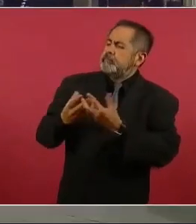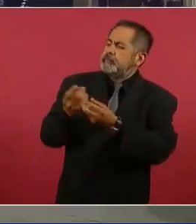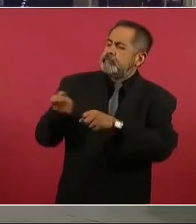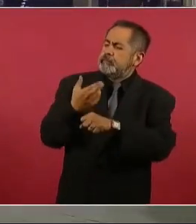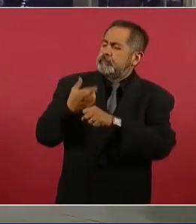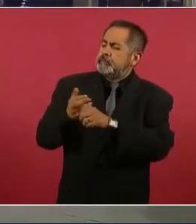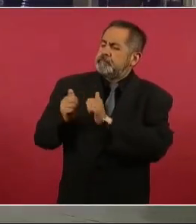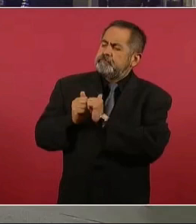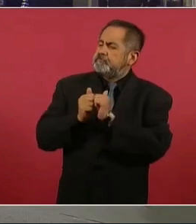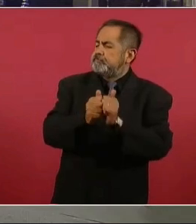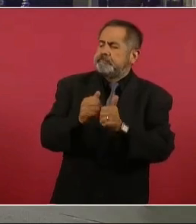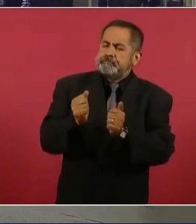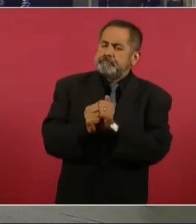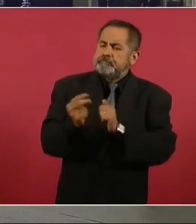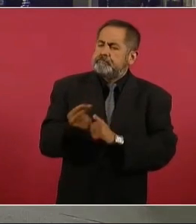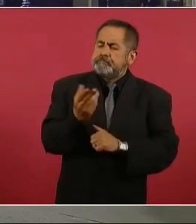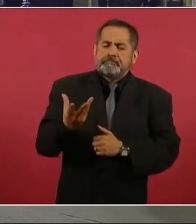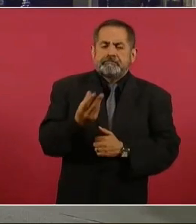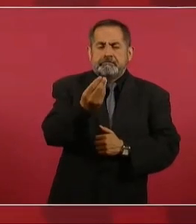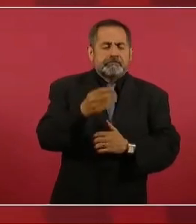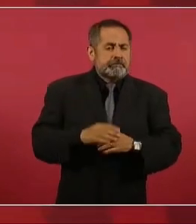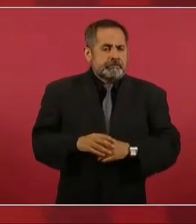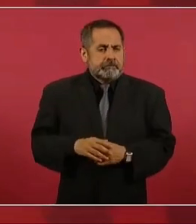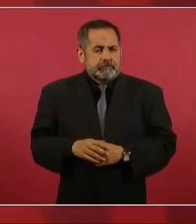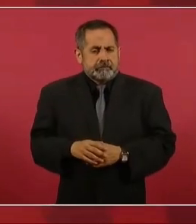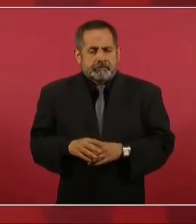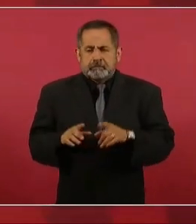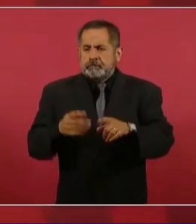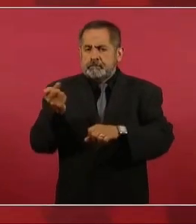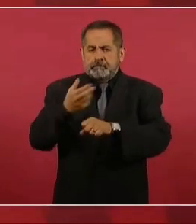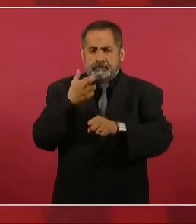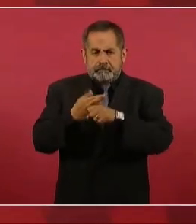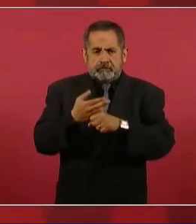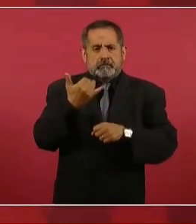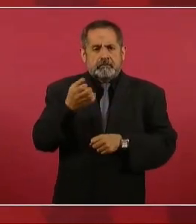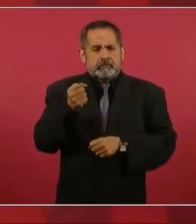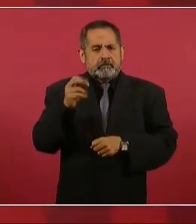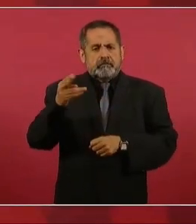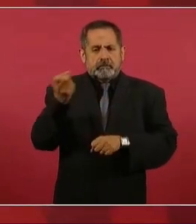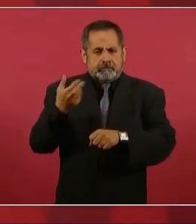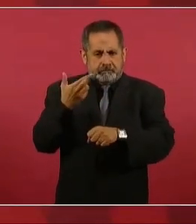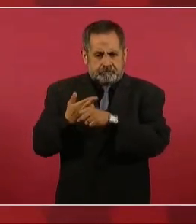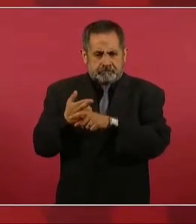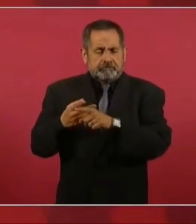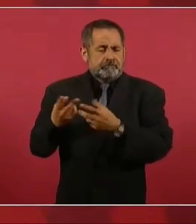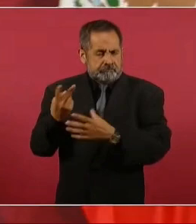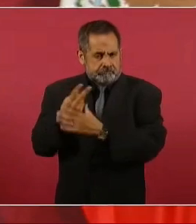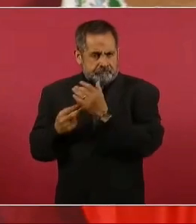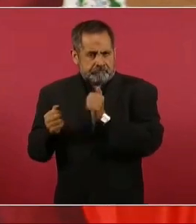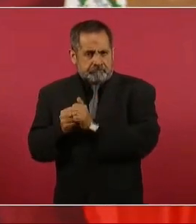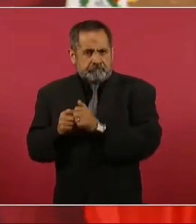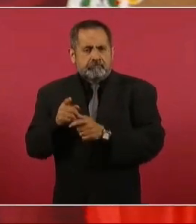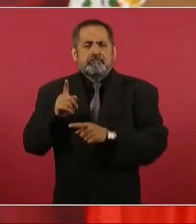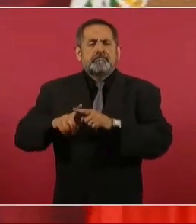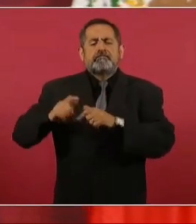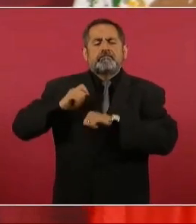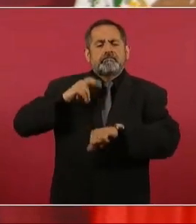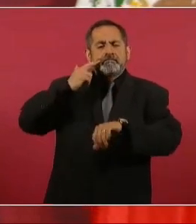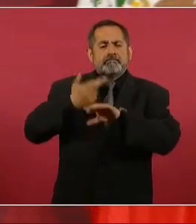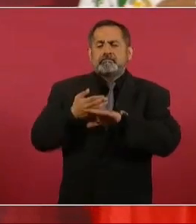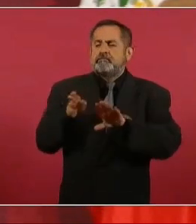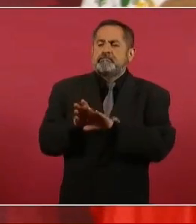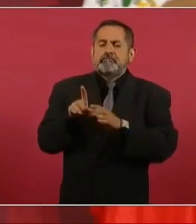presidente? Van a ir secretarios y subsecretarios, van básicamente los encargados